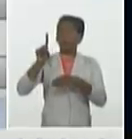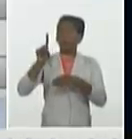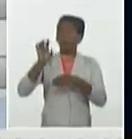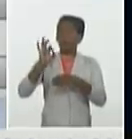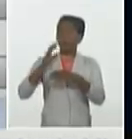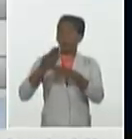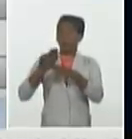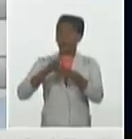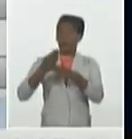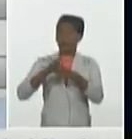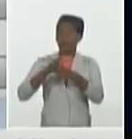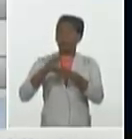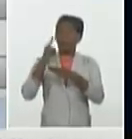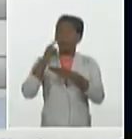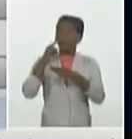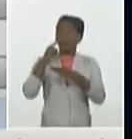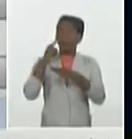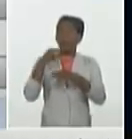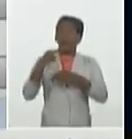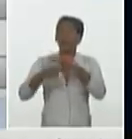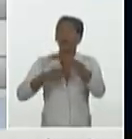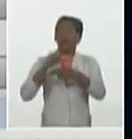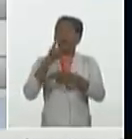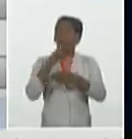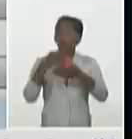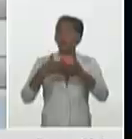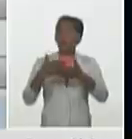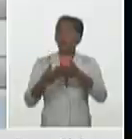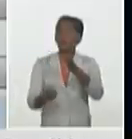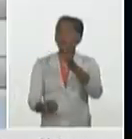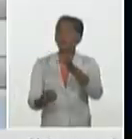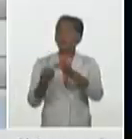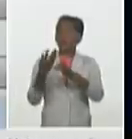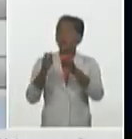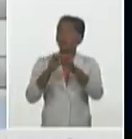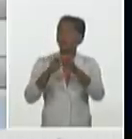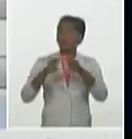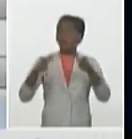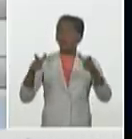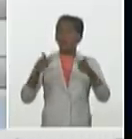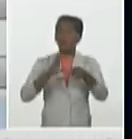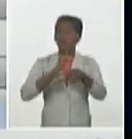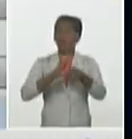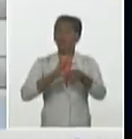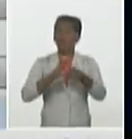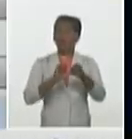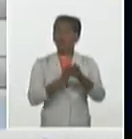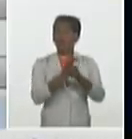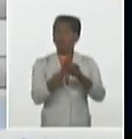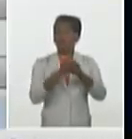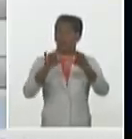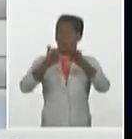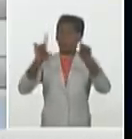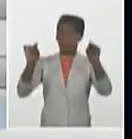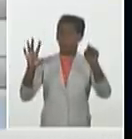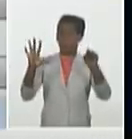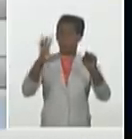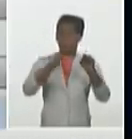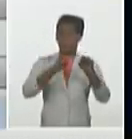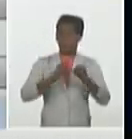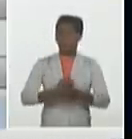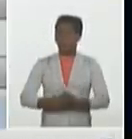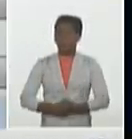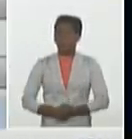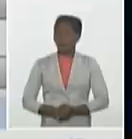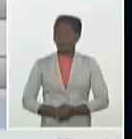ayer pues resultaran positivas a la COVID-19. Con este comportamiento del